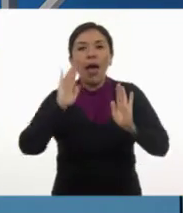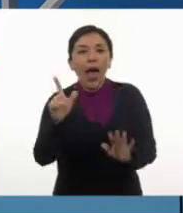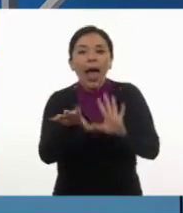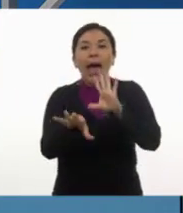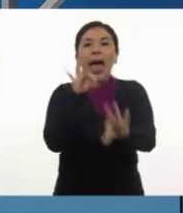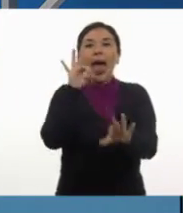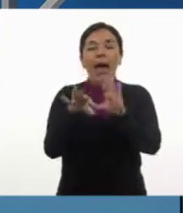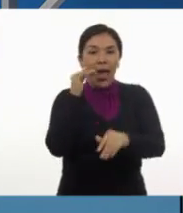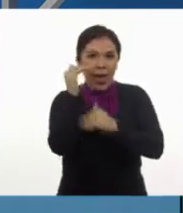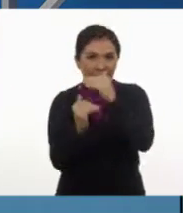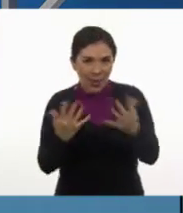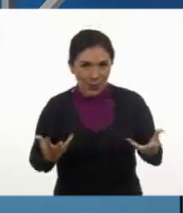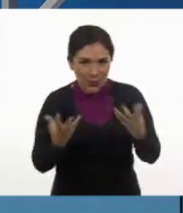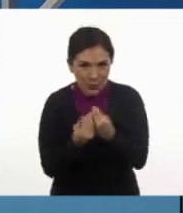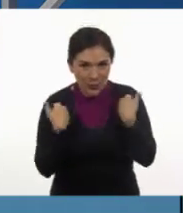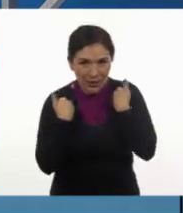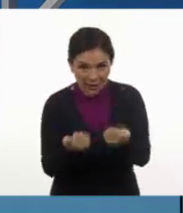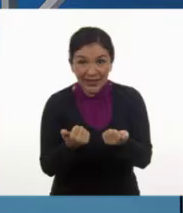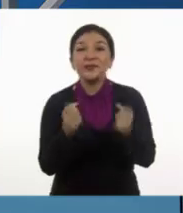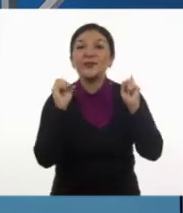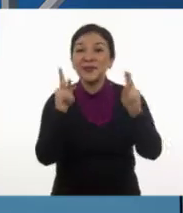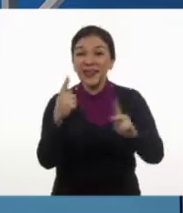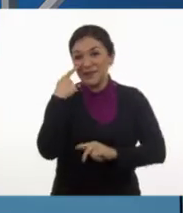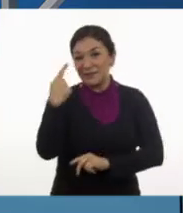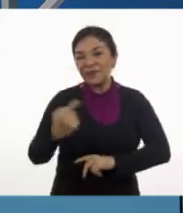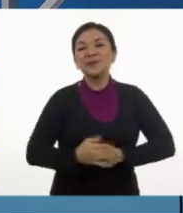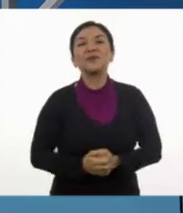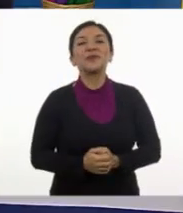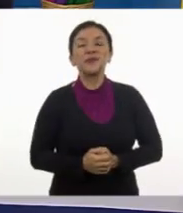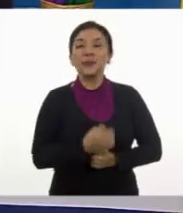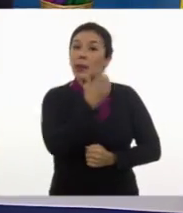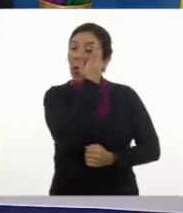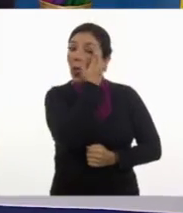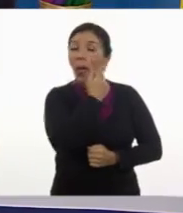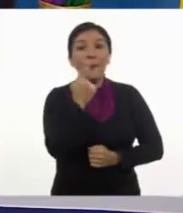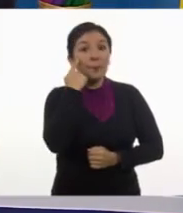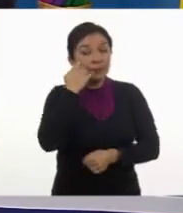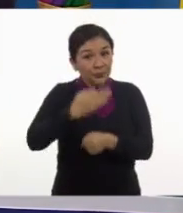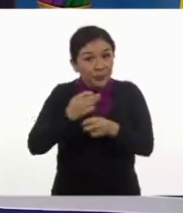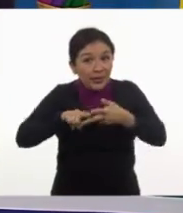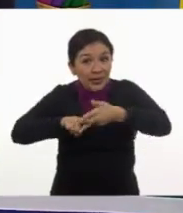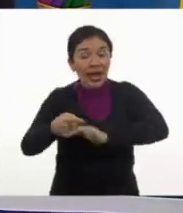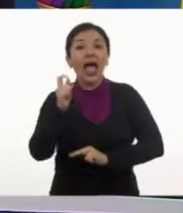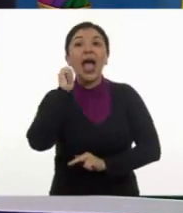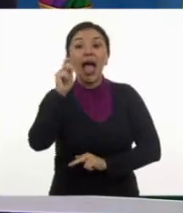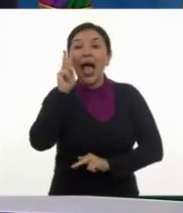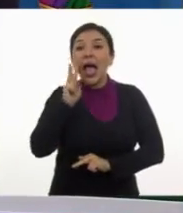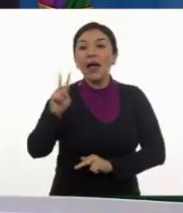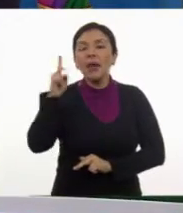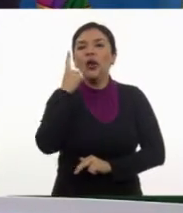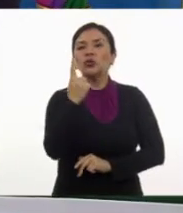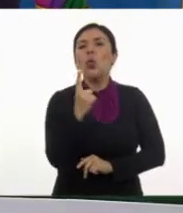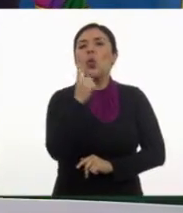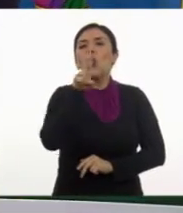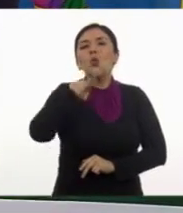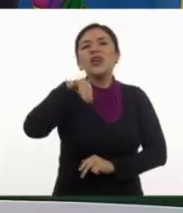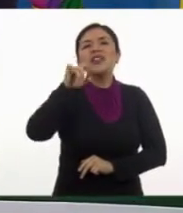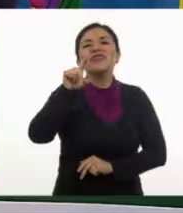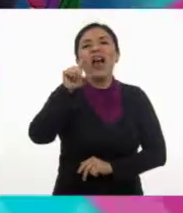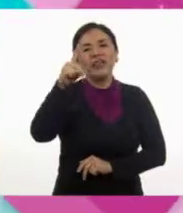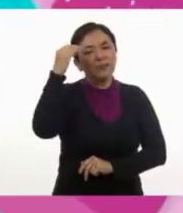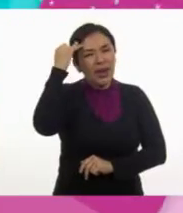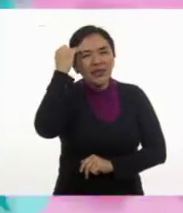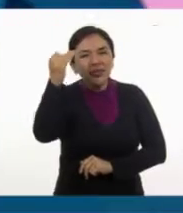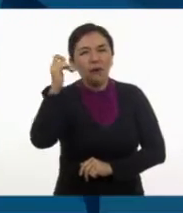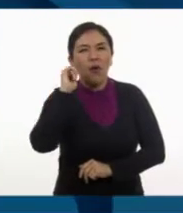vayamos avanzando juntos. ¿Les parece? Nos parece, claro. Vamos a empezar con la siguiente unidad de tiempo de